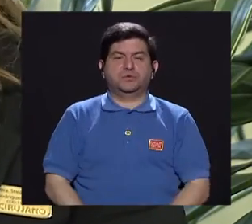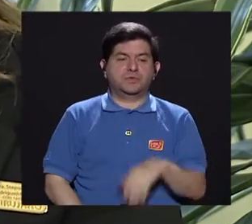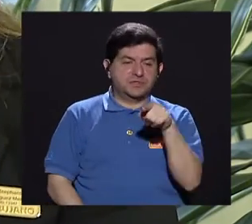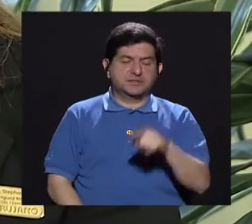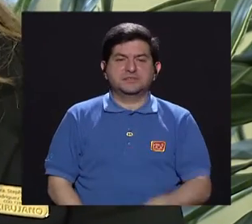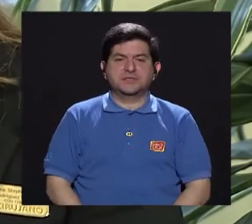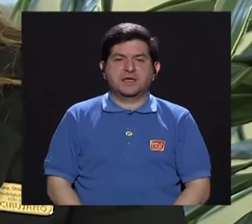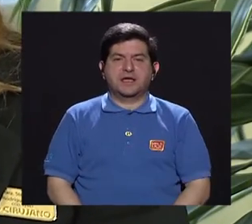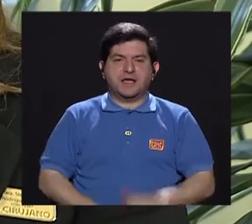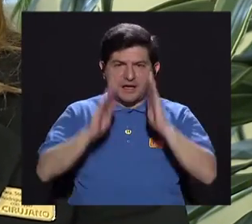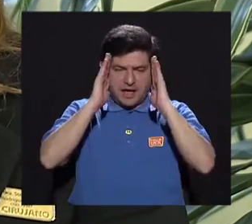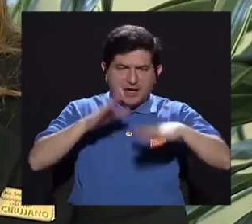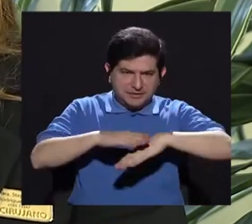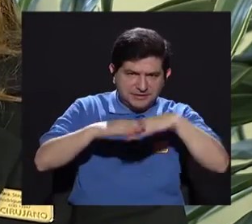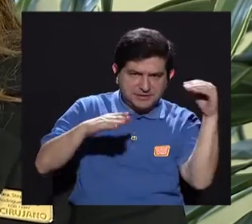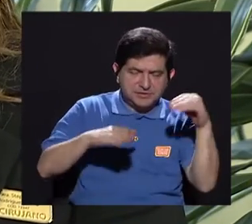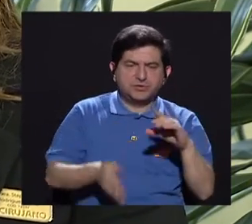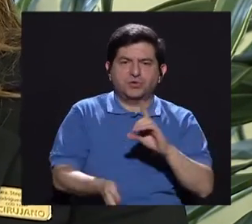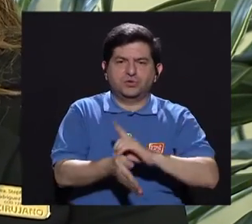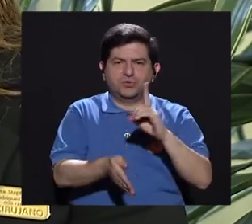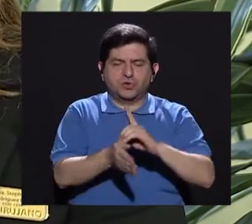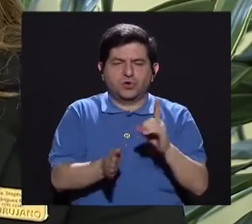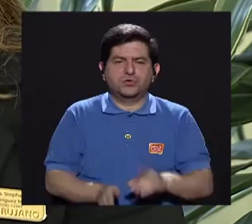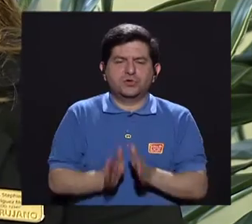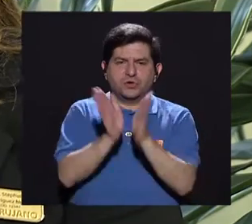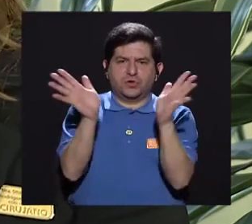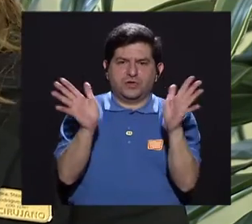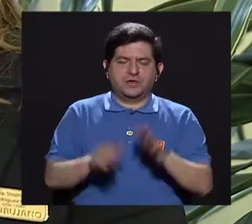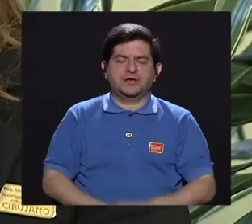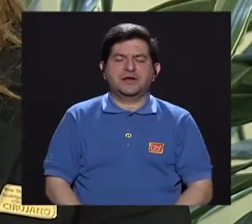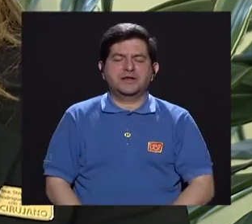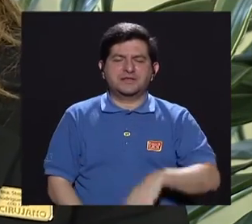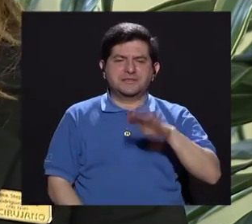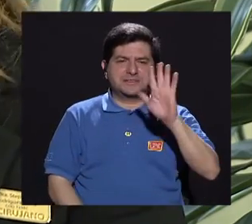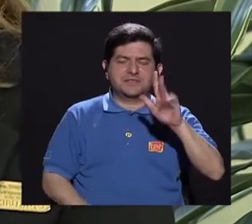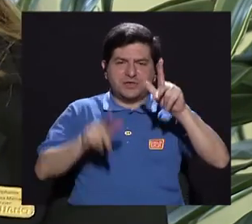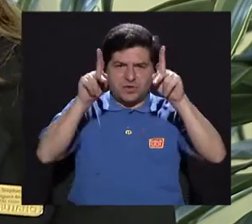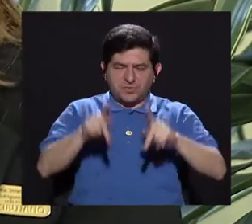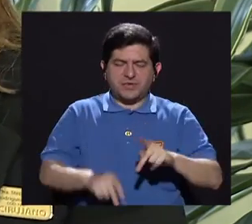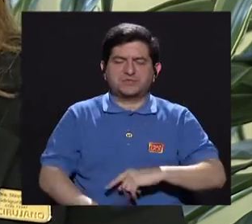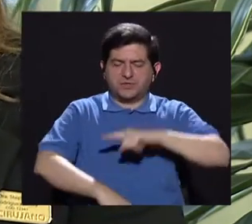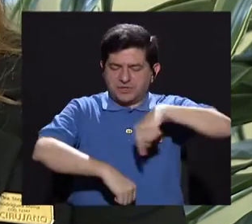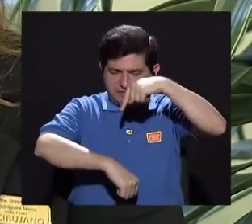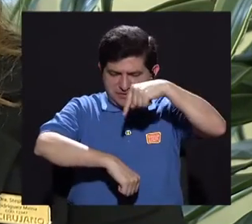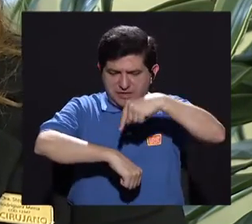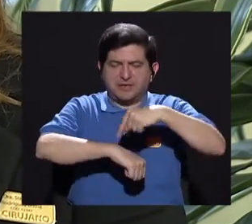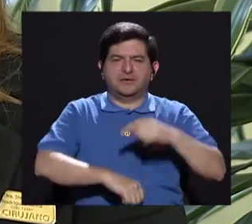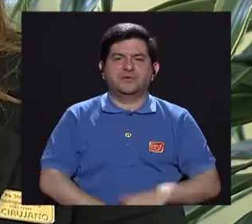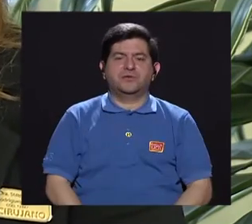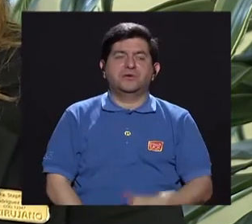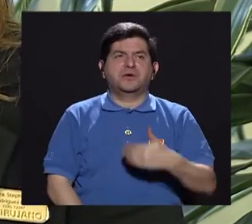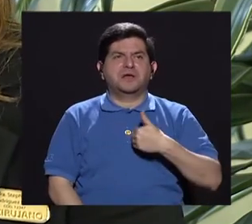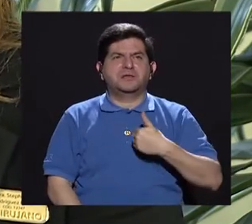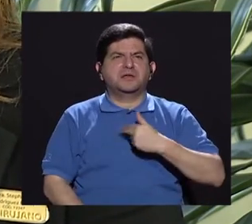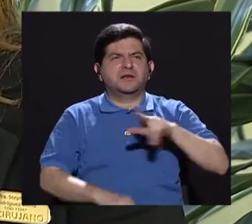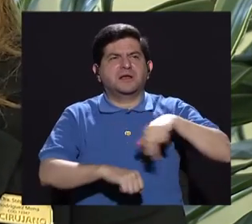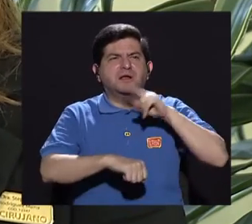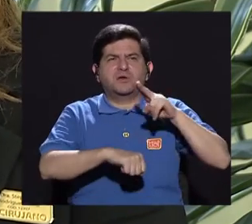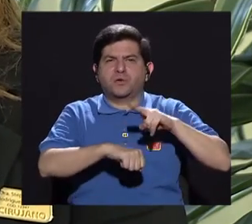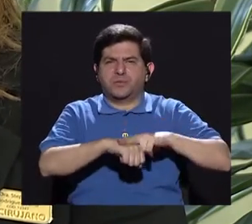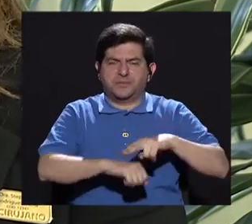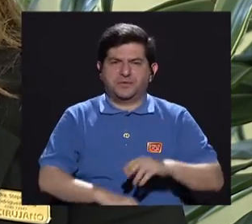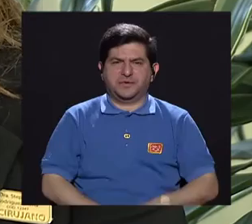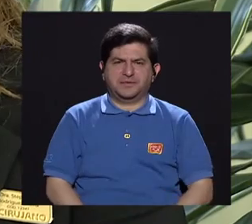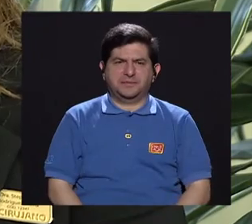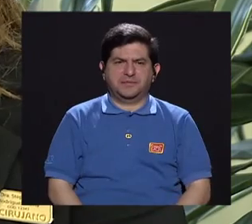en la consulta externa, los médicos generales, tenemos que atender cinco pacientes por hora, ¿verdad? Entonces, tienen un promedio